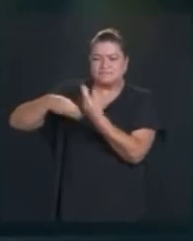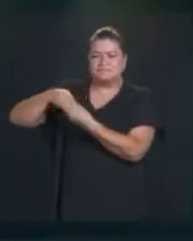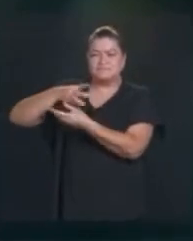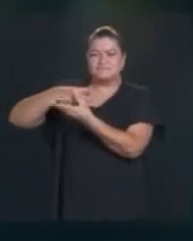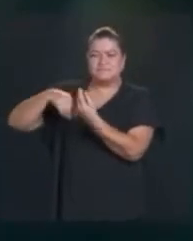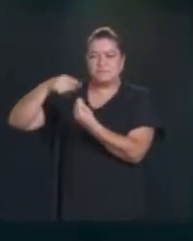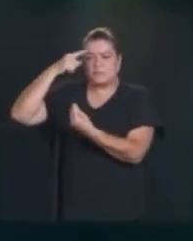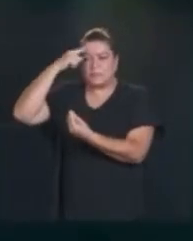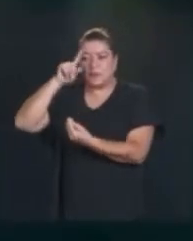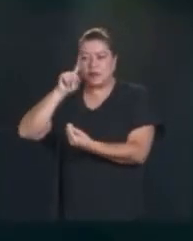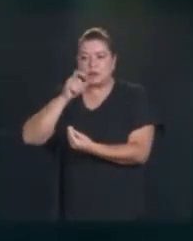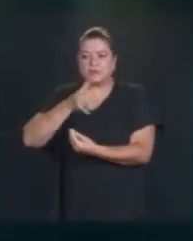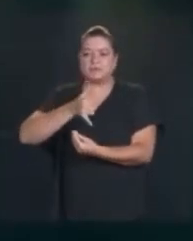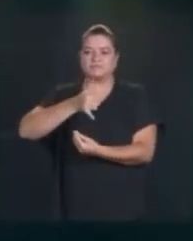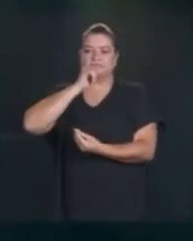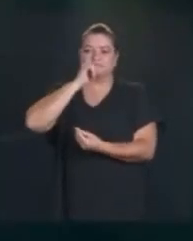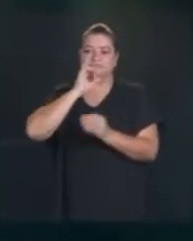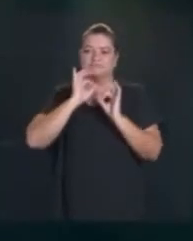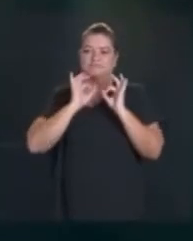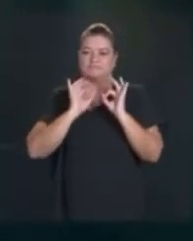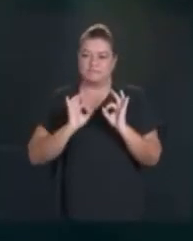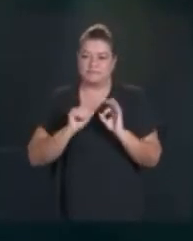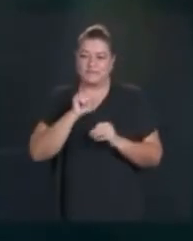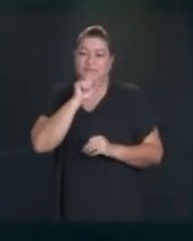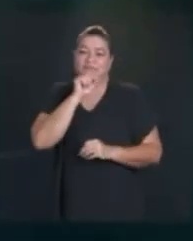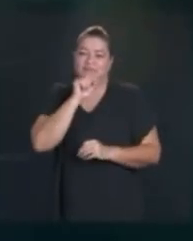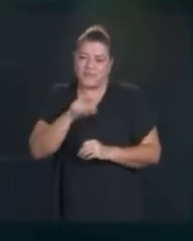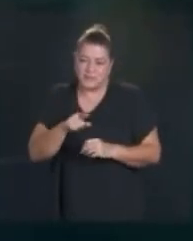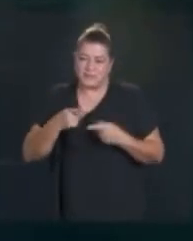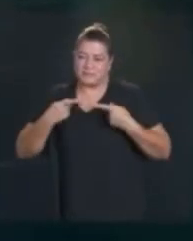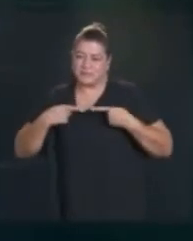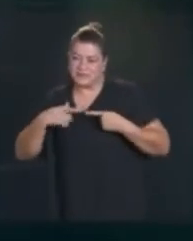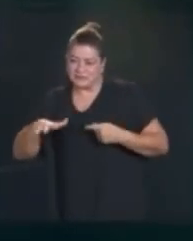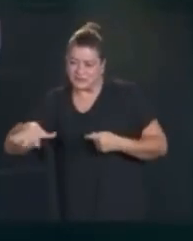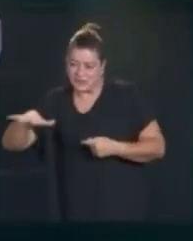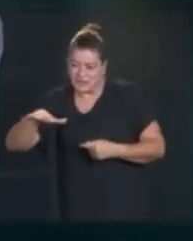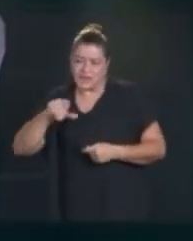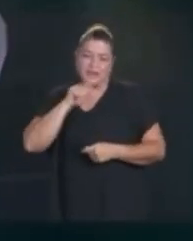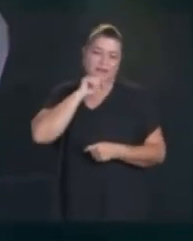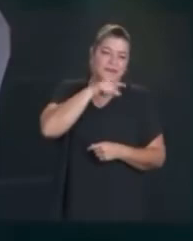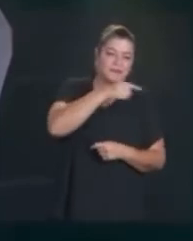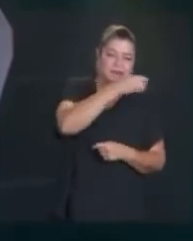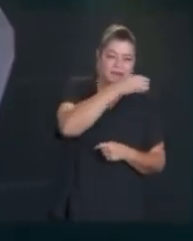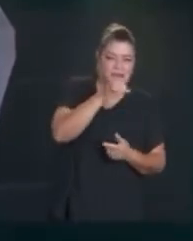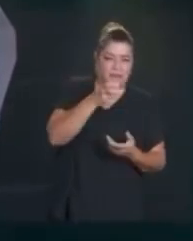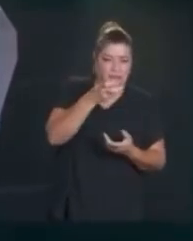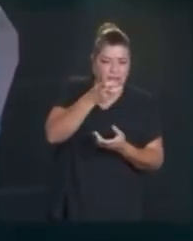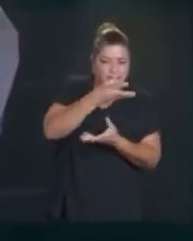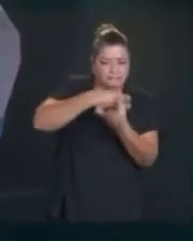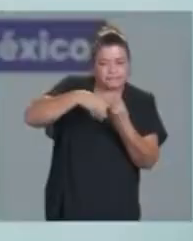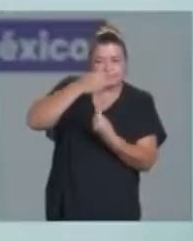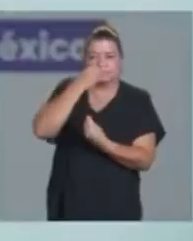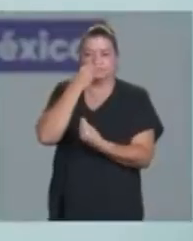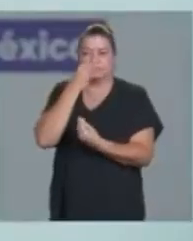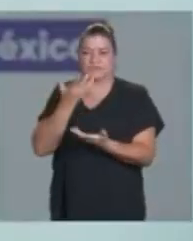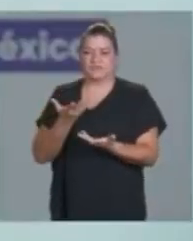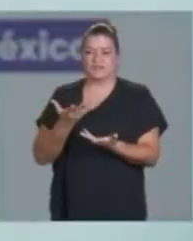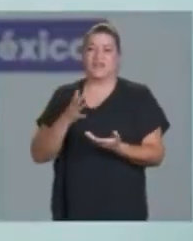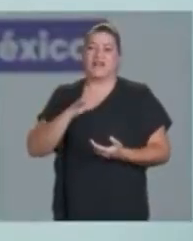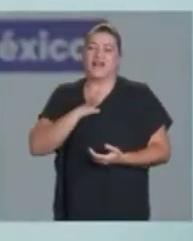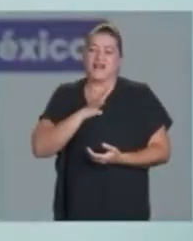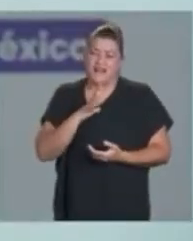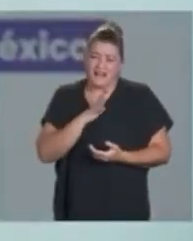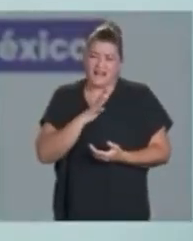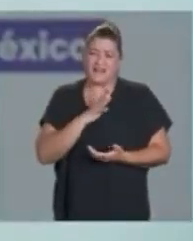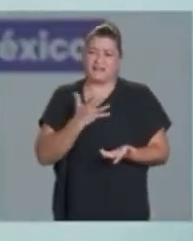tiene que ver con el reciclamiento y al mismo tiempo con nuevas fuentes de agua, que es importante, como el que se está haciendo, por ejemplo, ahora en